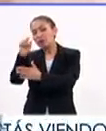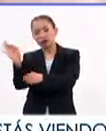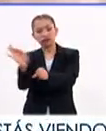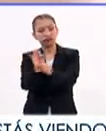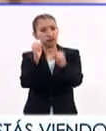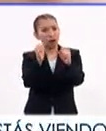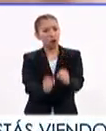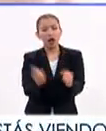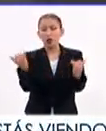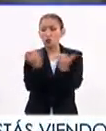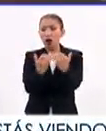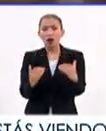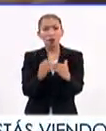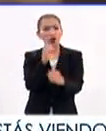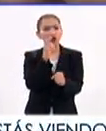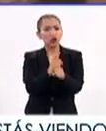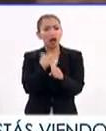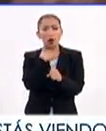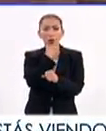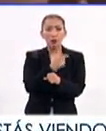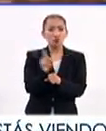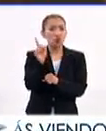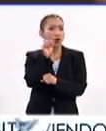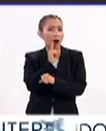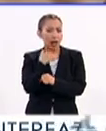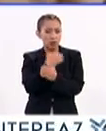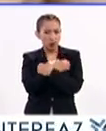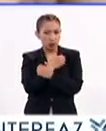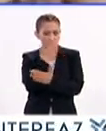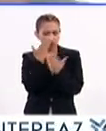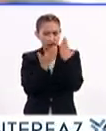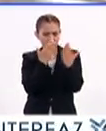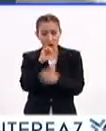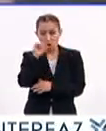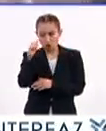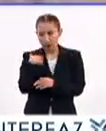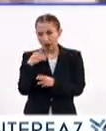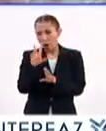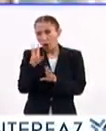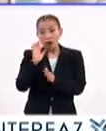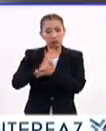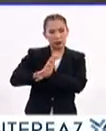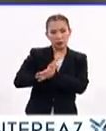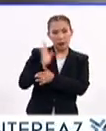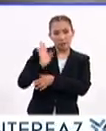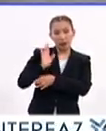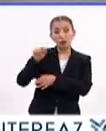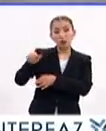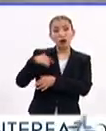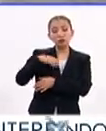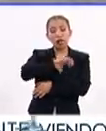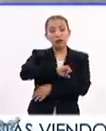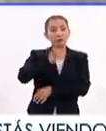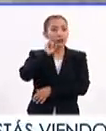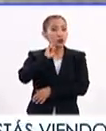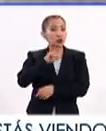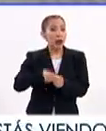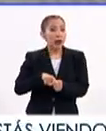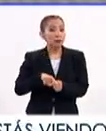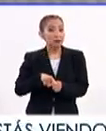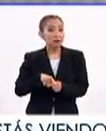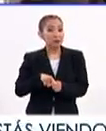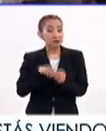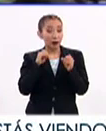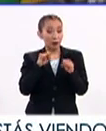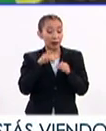garantizar las mismas oportunidades de hombres y mujeres en la educación. Otra forma muy común de discriminación es por la orientación sexual. La